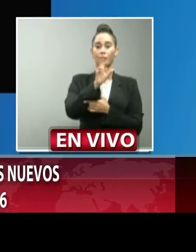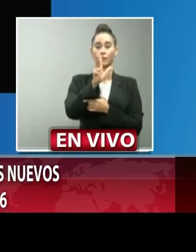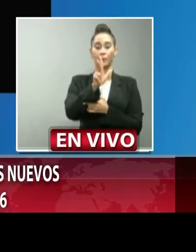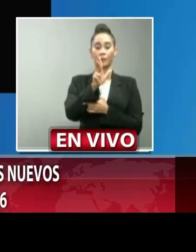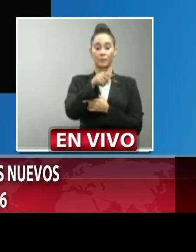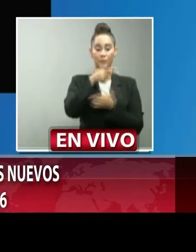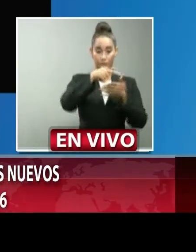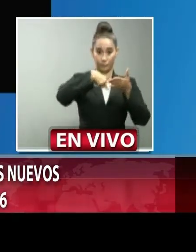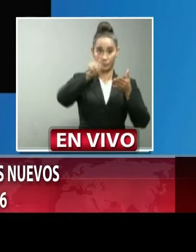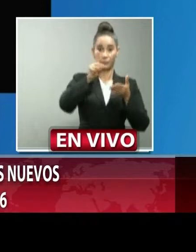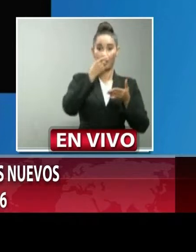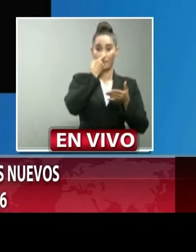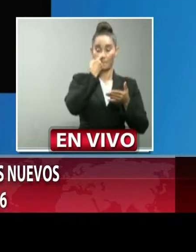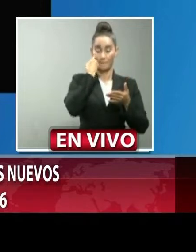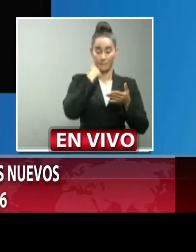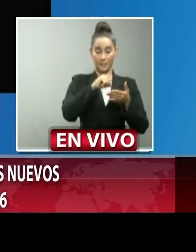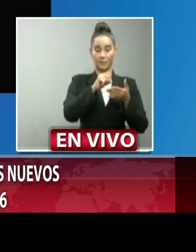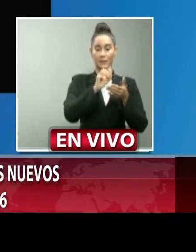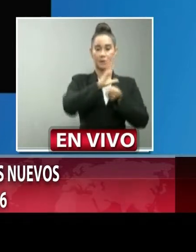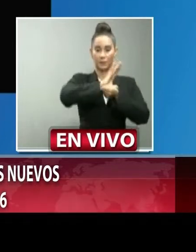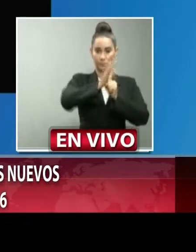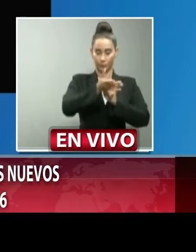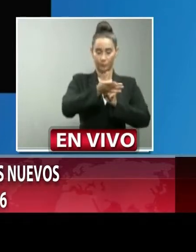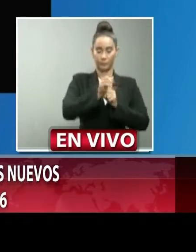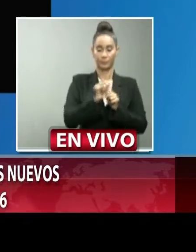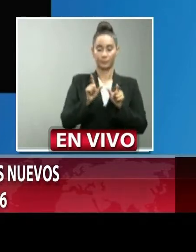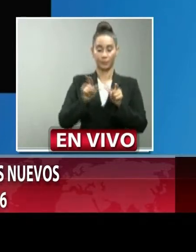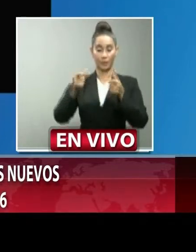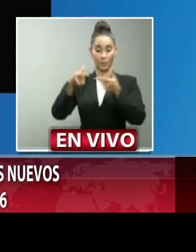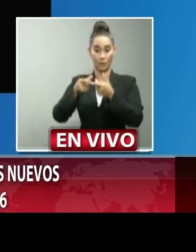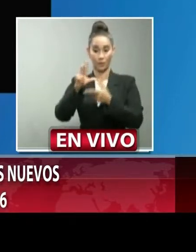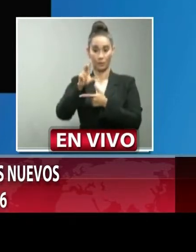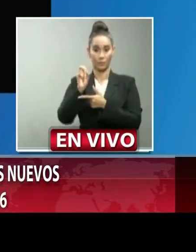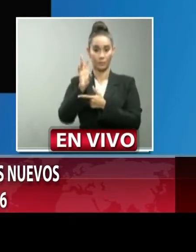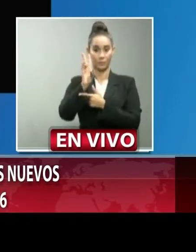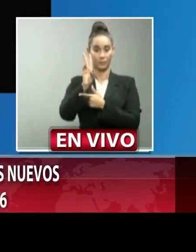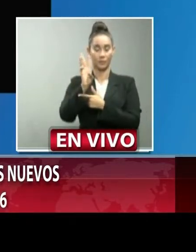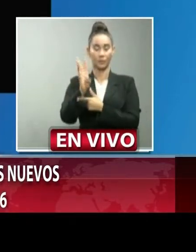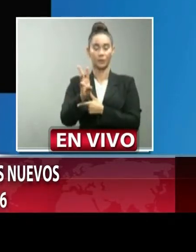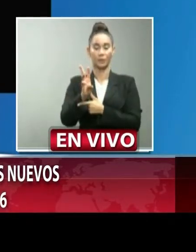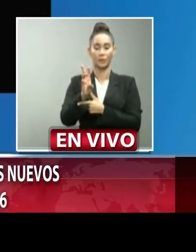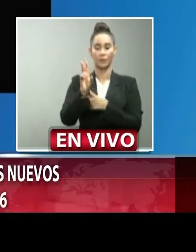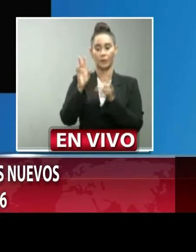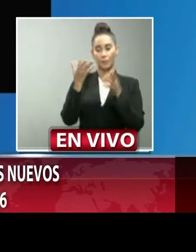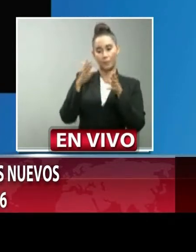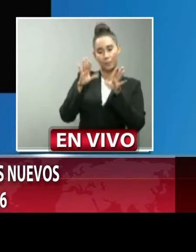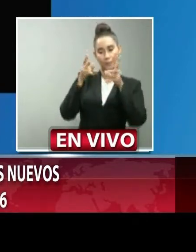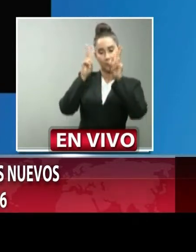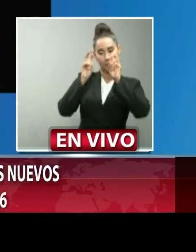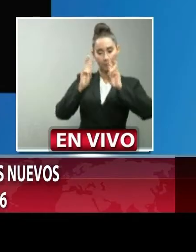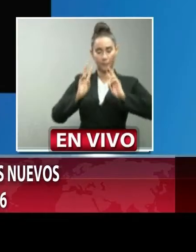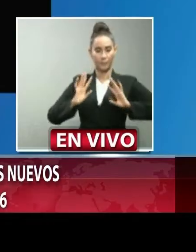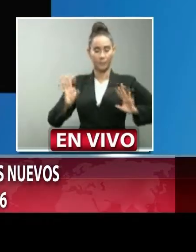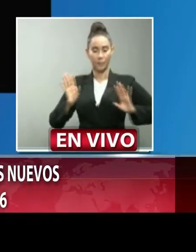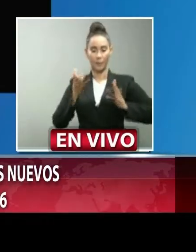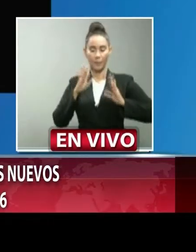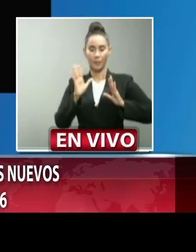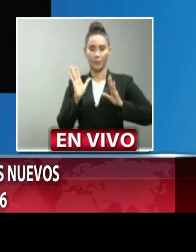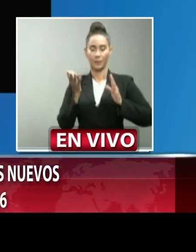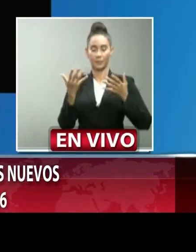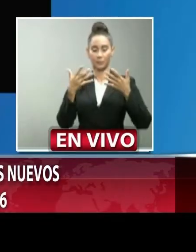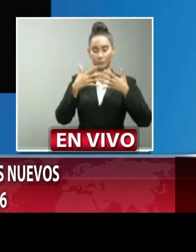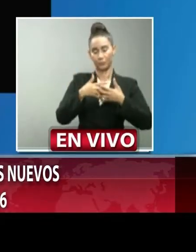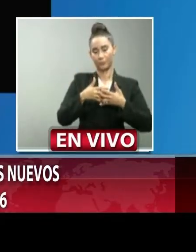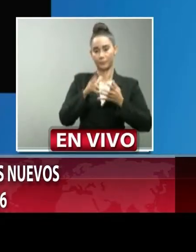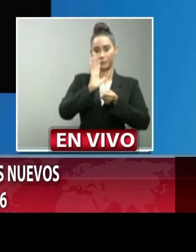por pruebas de PCR 376 por mecanismos de nexos epidemiológico